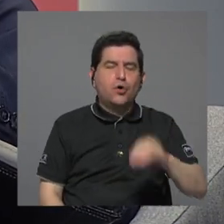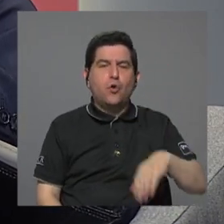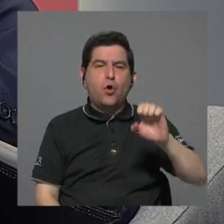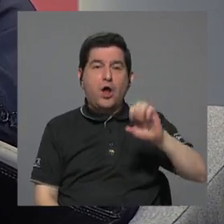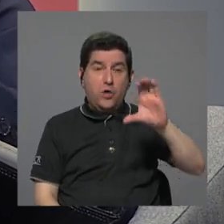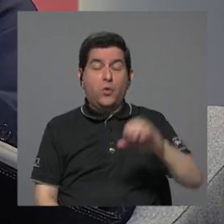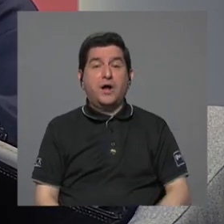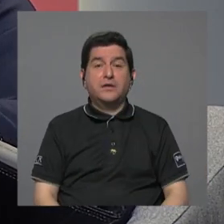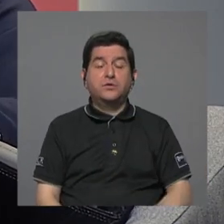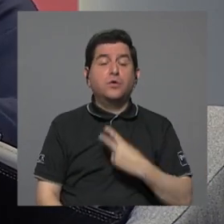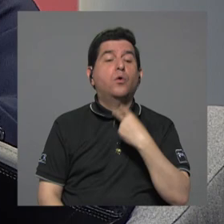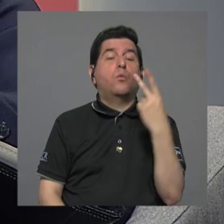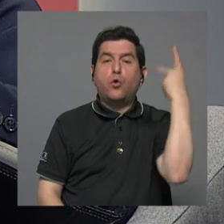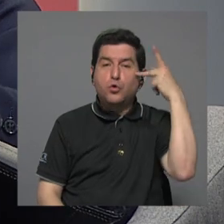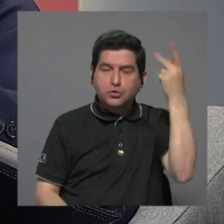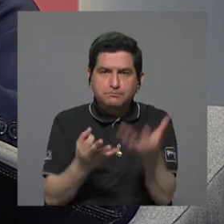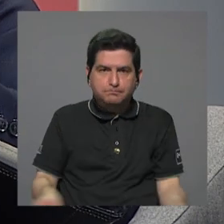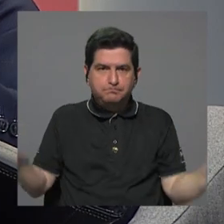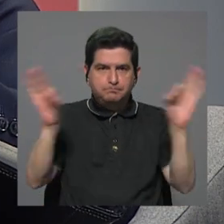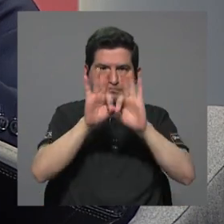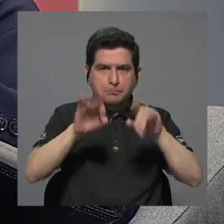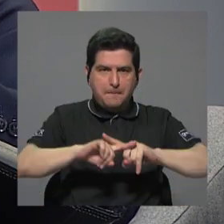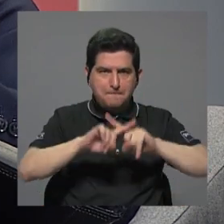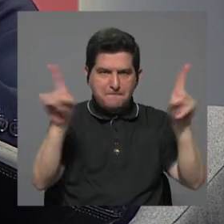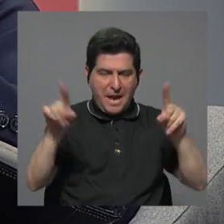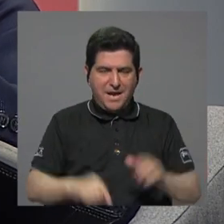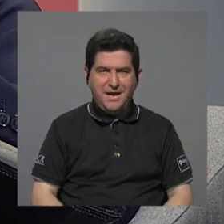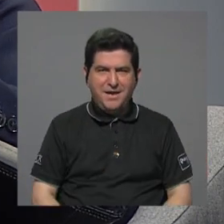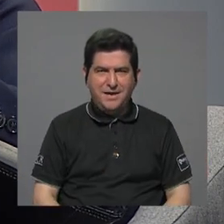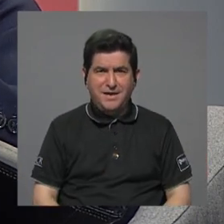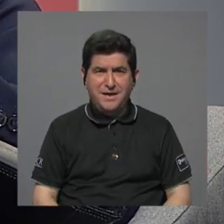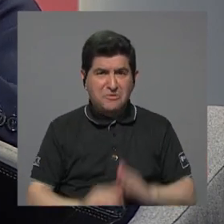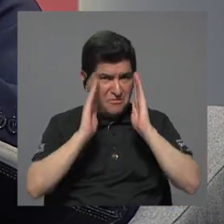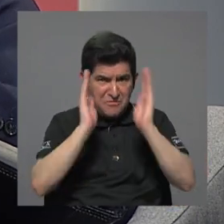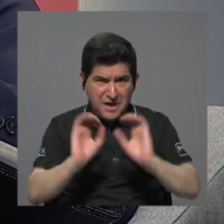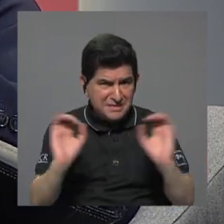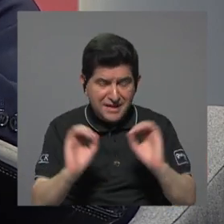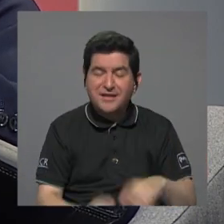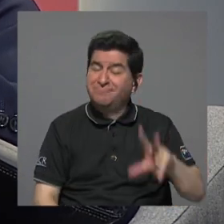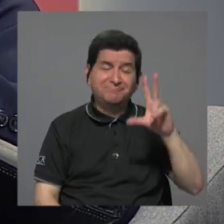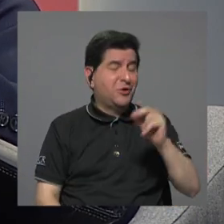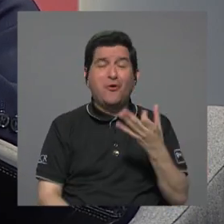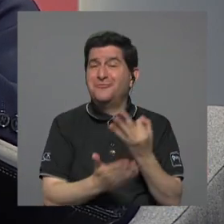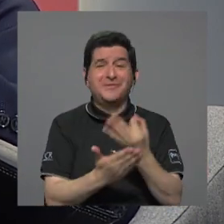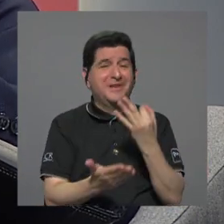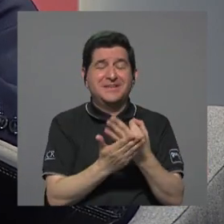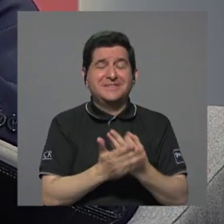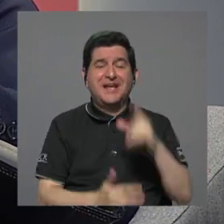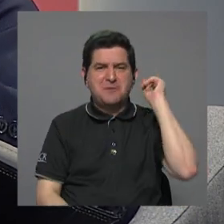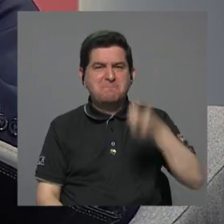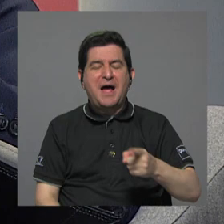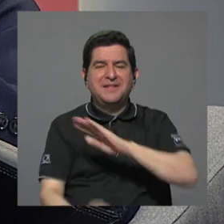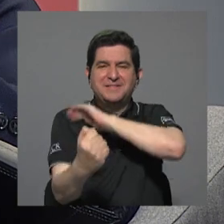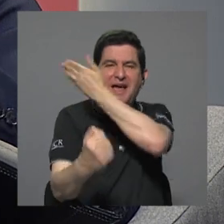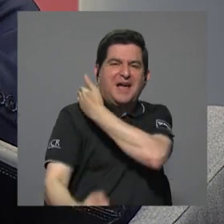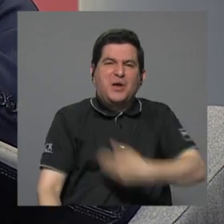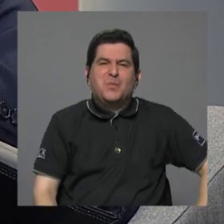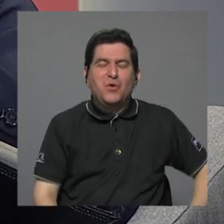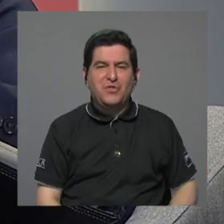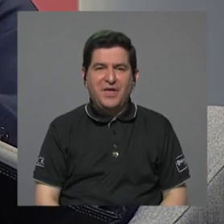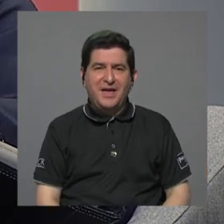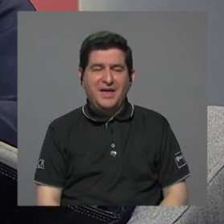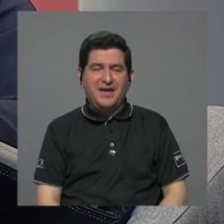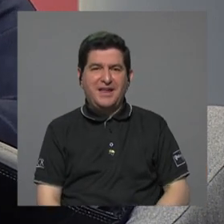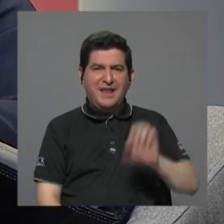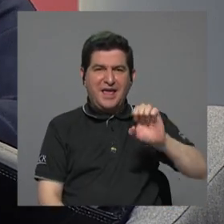una vocería muy importante política pero desde el punto de vista pero no les hacen caso no porque financieramente quien manda es el poder ejecutivo o sea don Eduardo